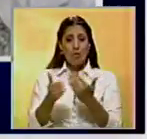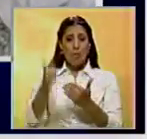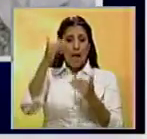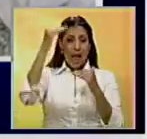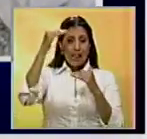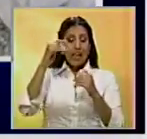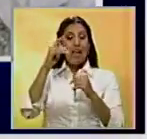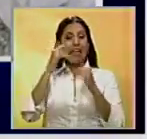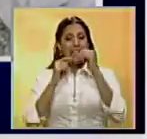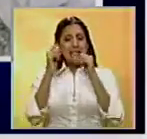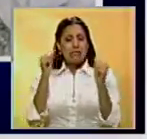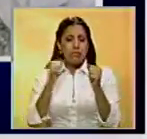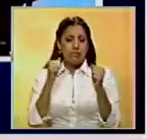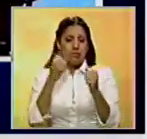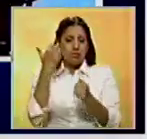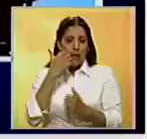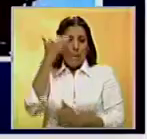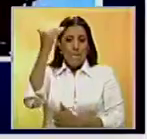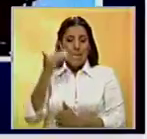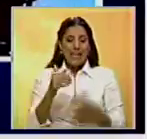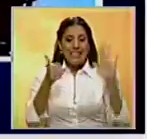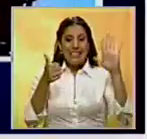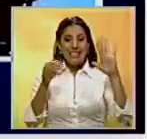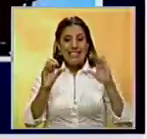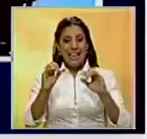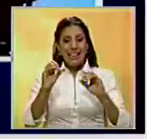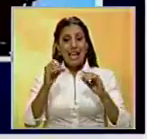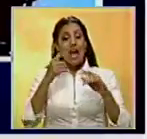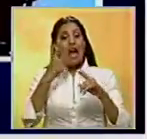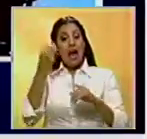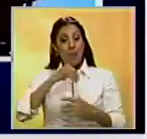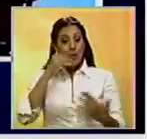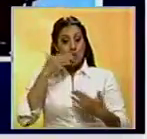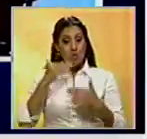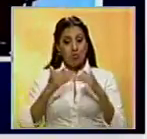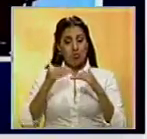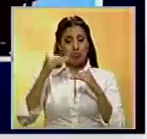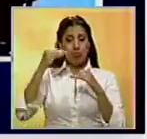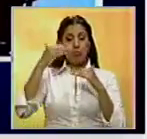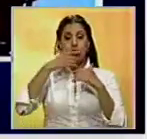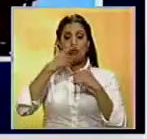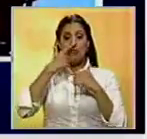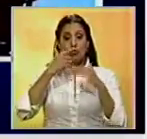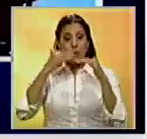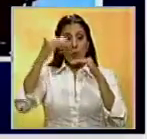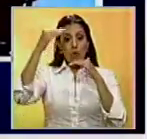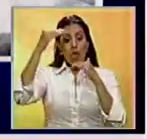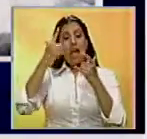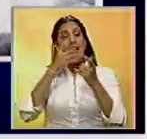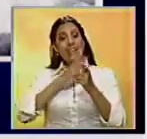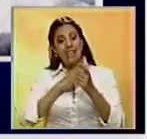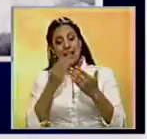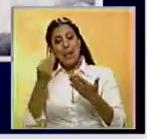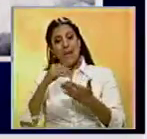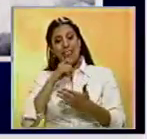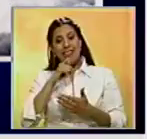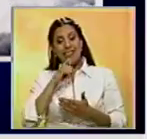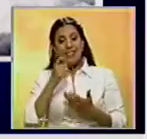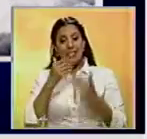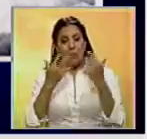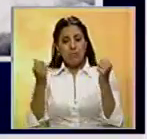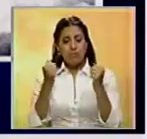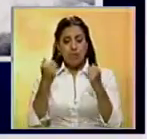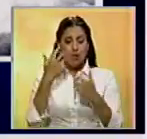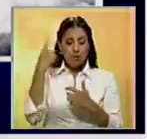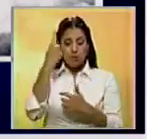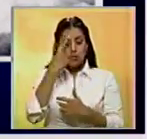y temperaturas de hasta menos 60 grados centígrados. Además, la latitud alejada de la línea del Ecuador hace que el mar de altura pegue